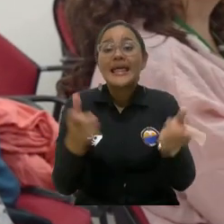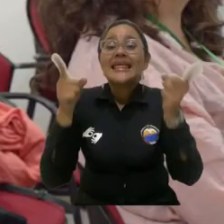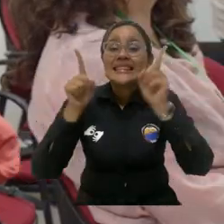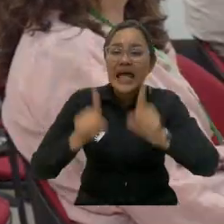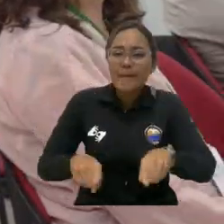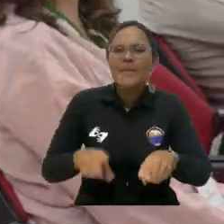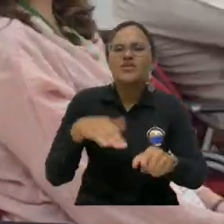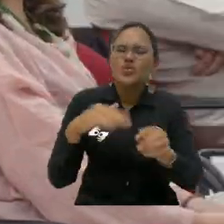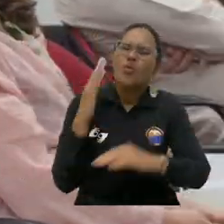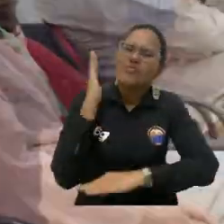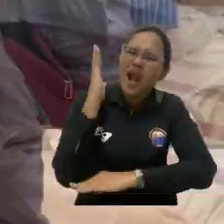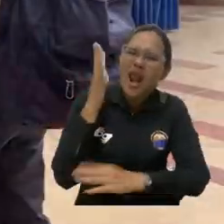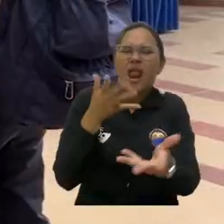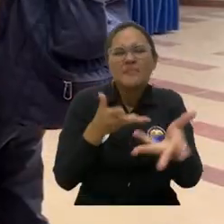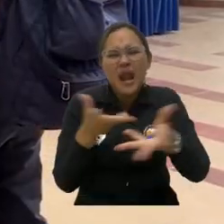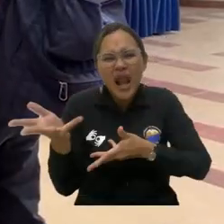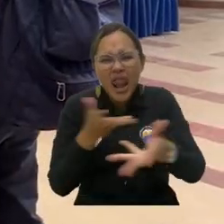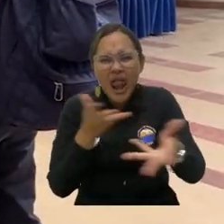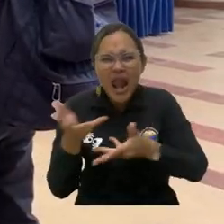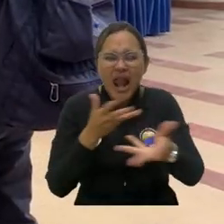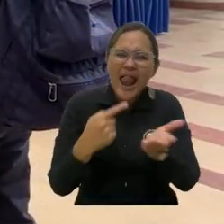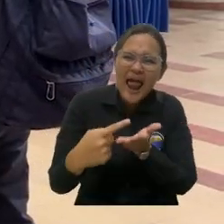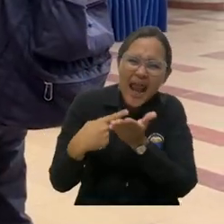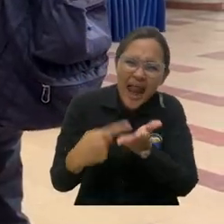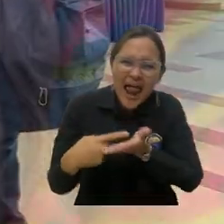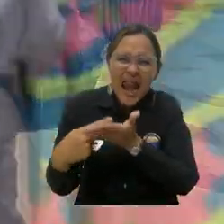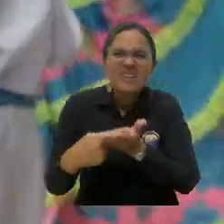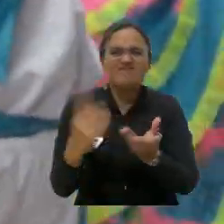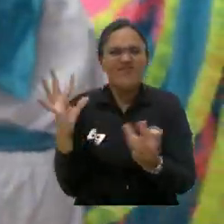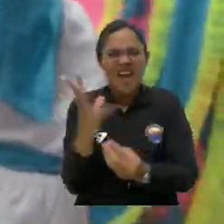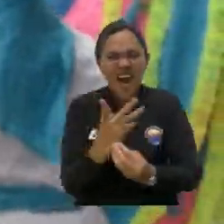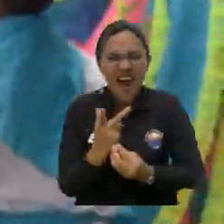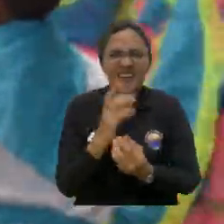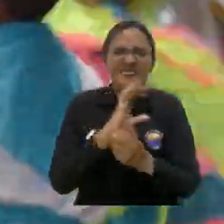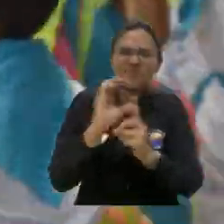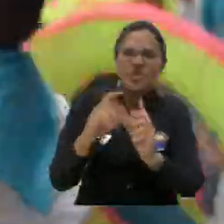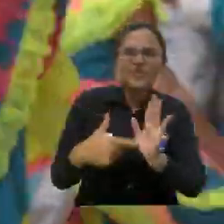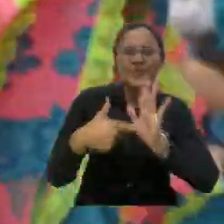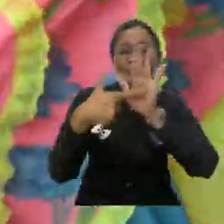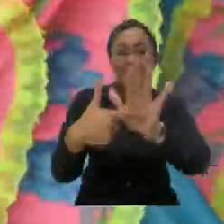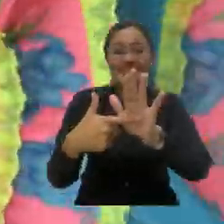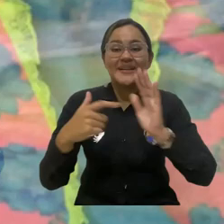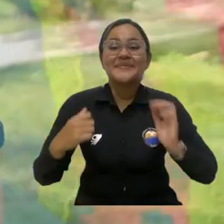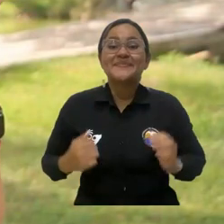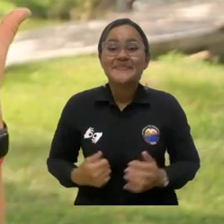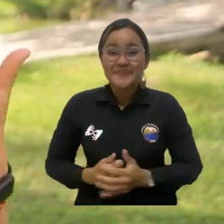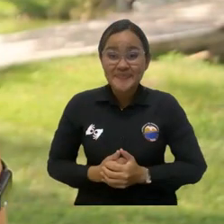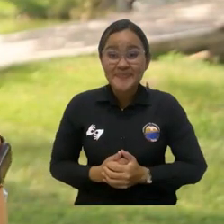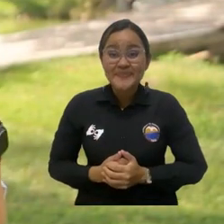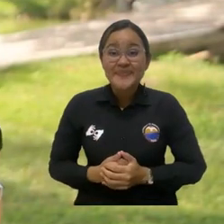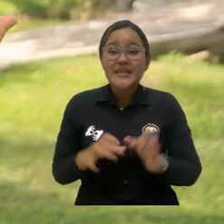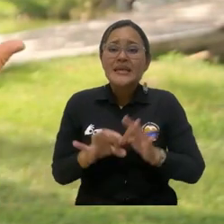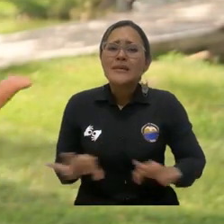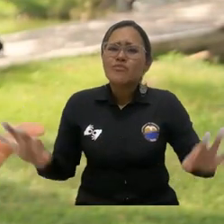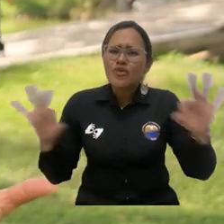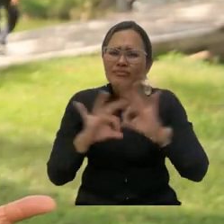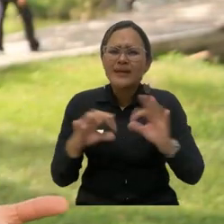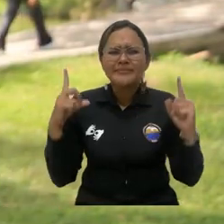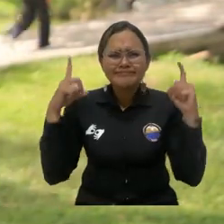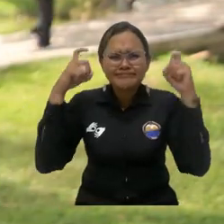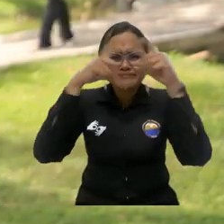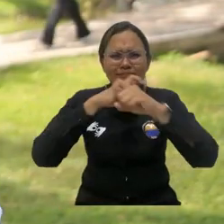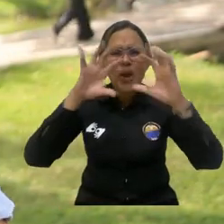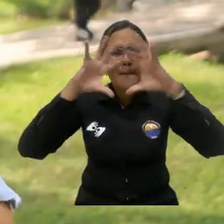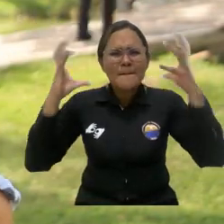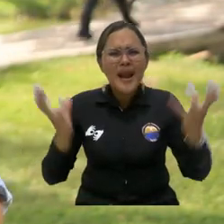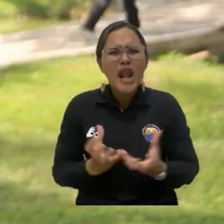Asimismo, la agenda bilingüe incluyó plenarias, cursos, talleres e intervenciones artísticas. Tenemos ahora que pensar, porque el planeta ya está en